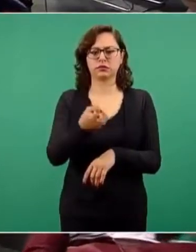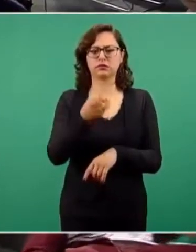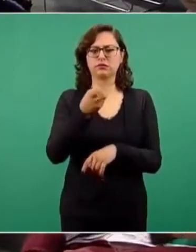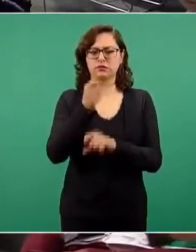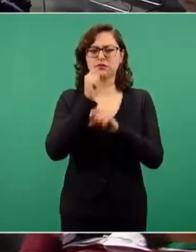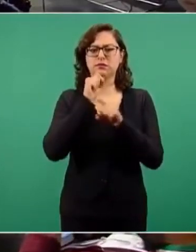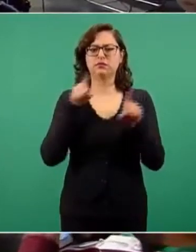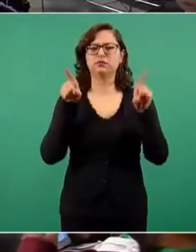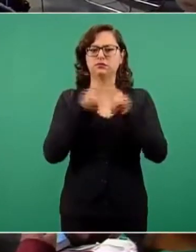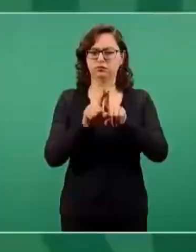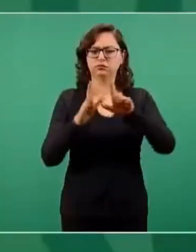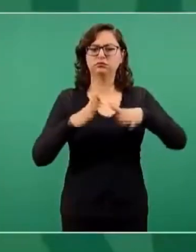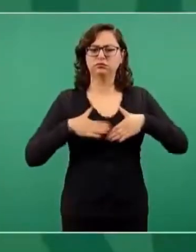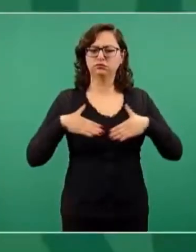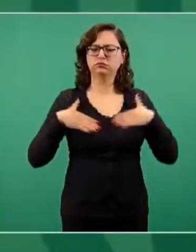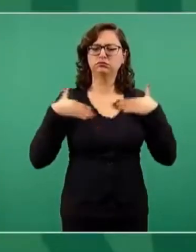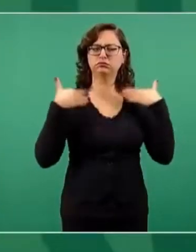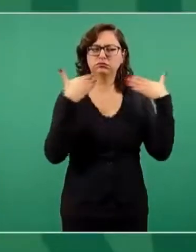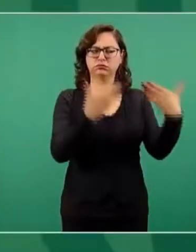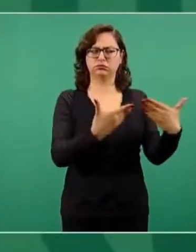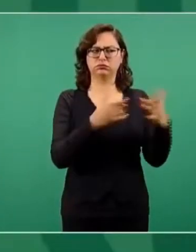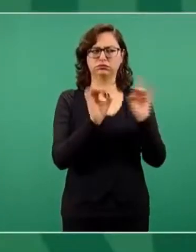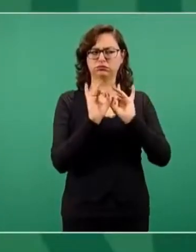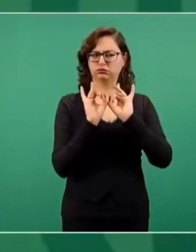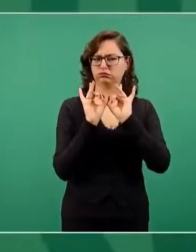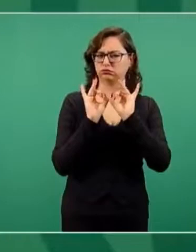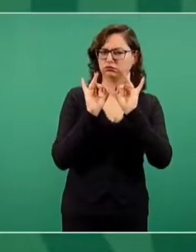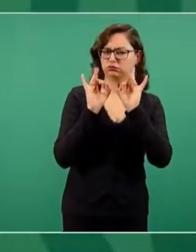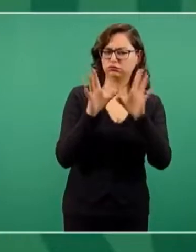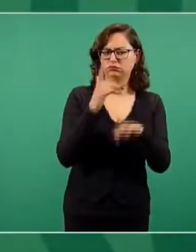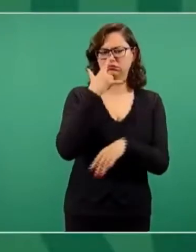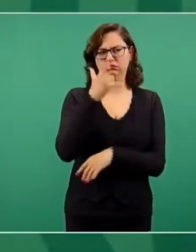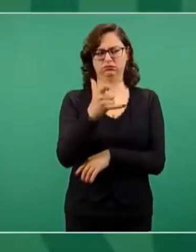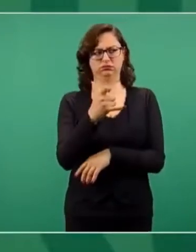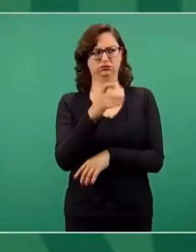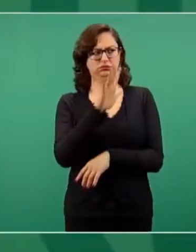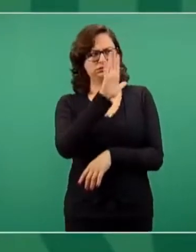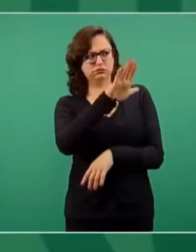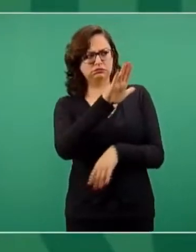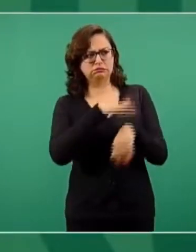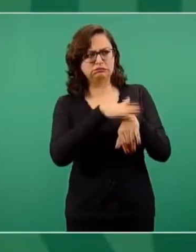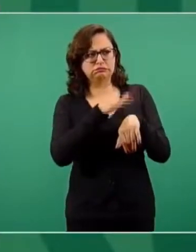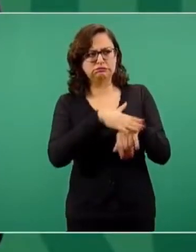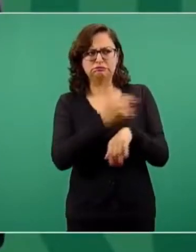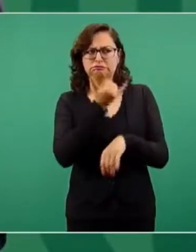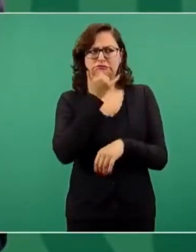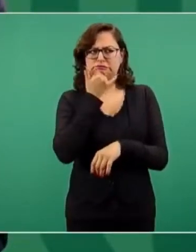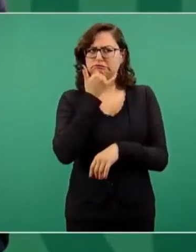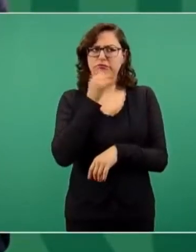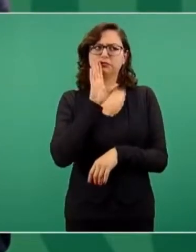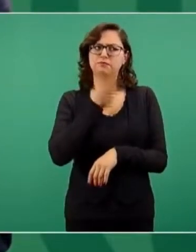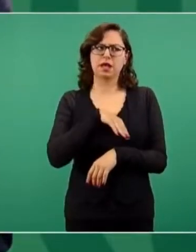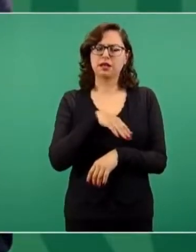como para decirles esto no lo consideramos correcto,